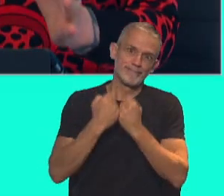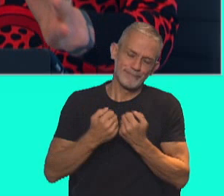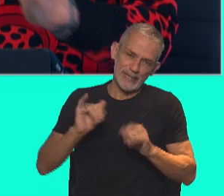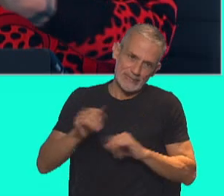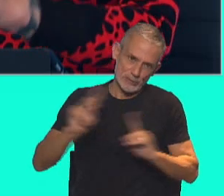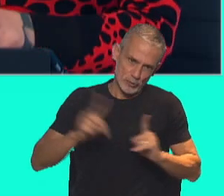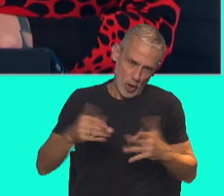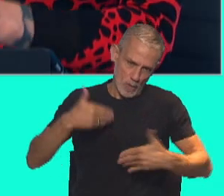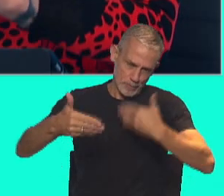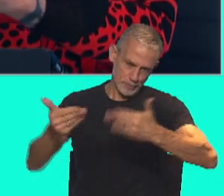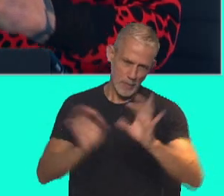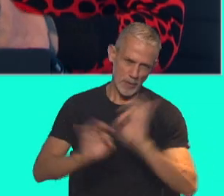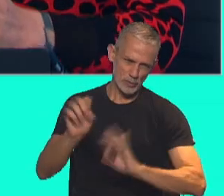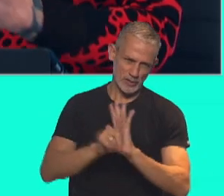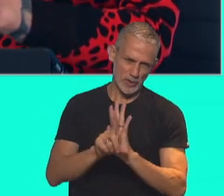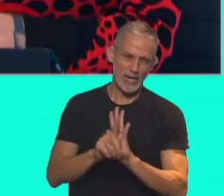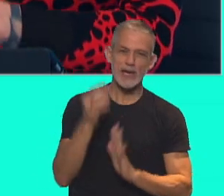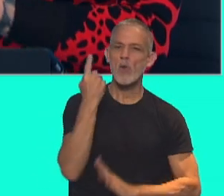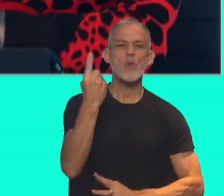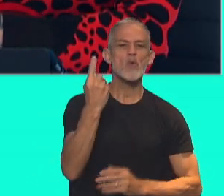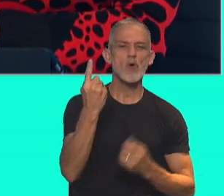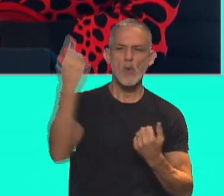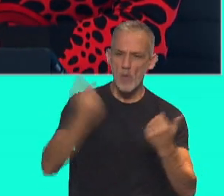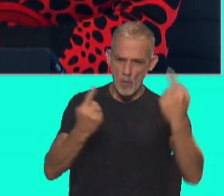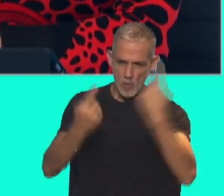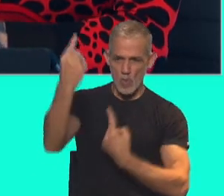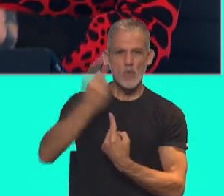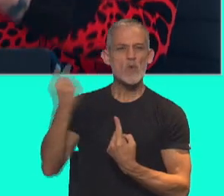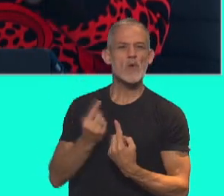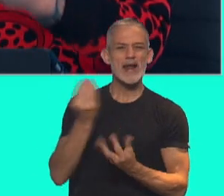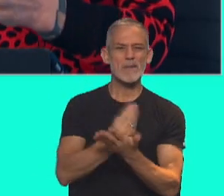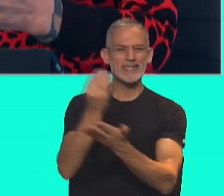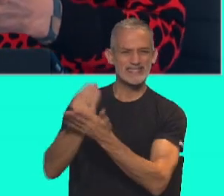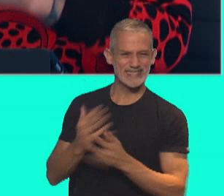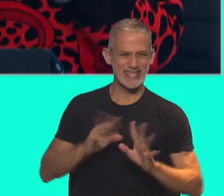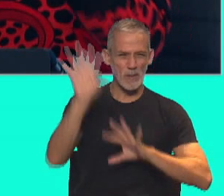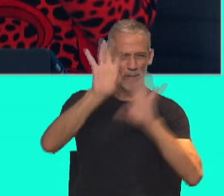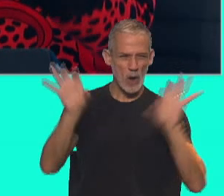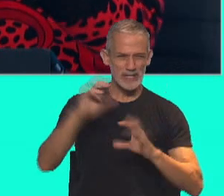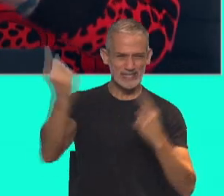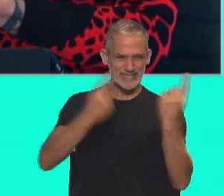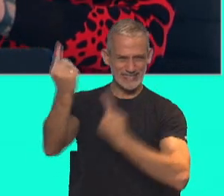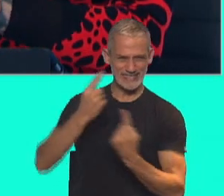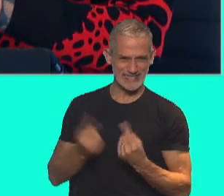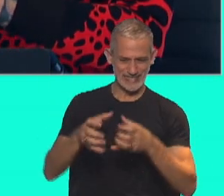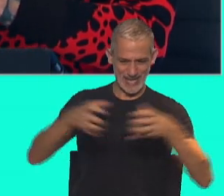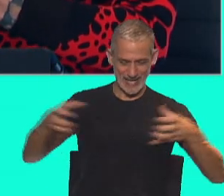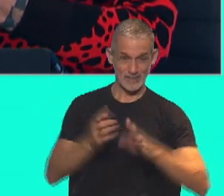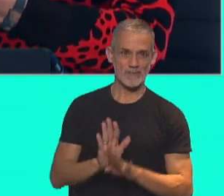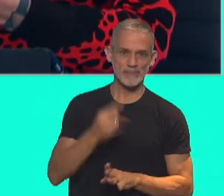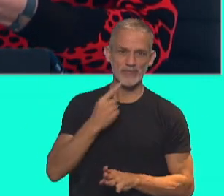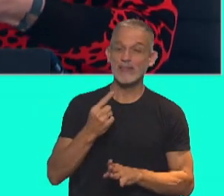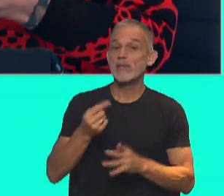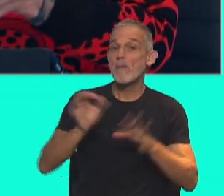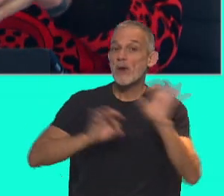para avanzar, con que haya un representante por cada una de las provincias. ¿Te acordás que una de las iniciativas, en el caso del